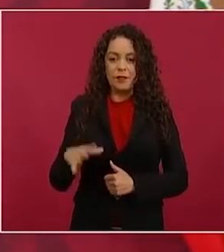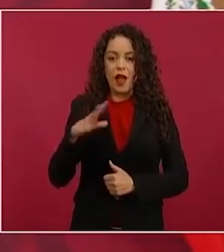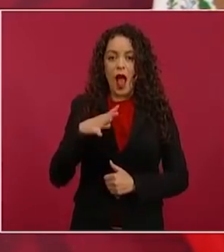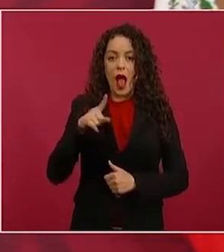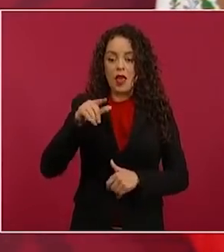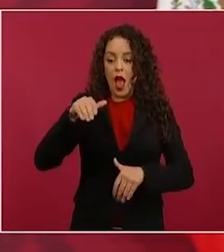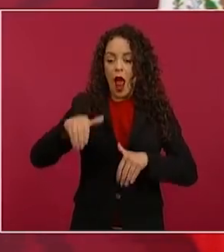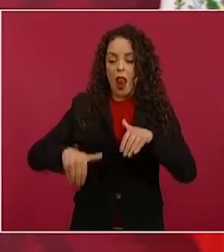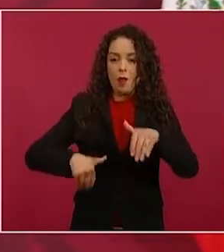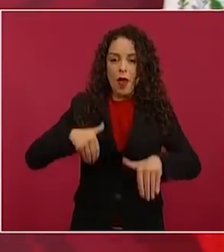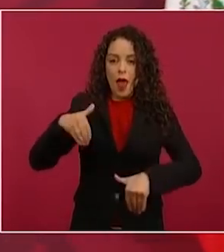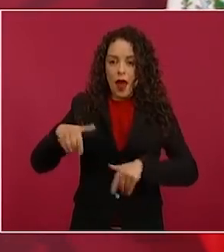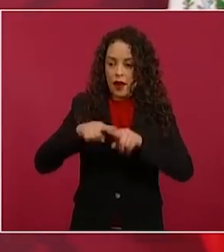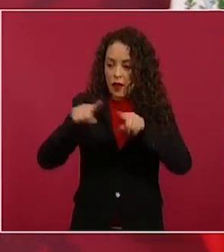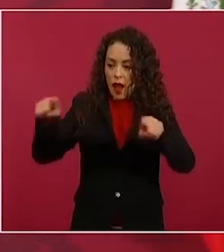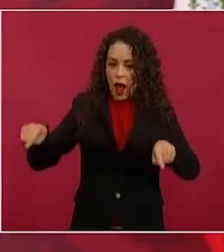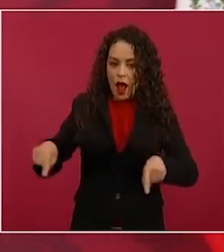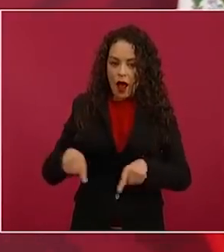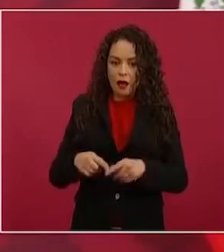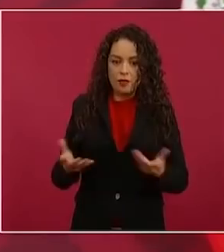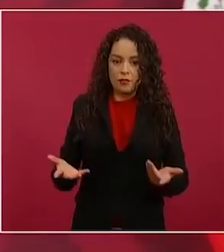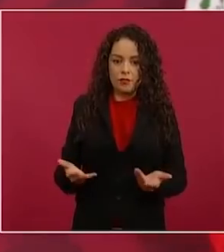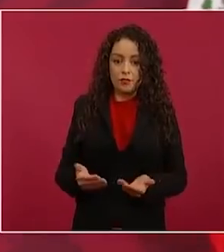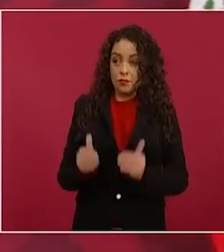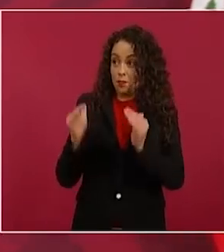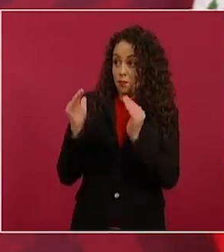una casa rentada.